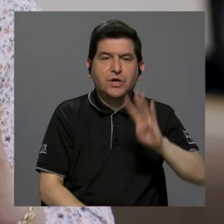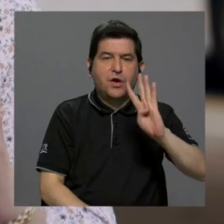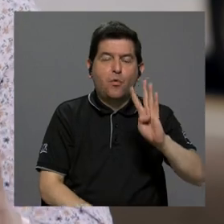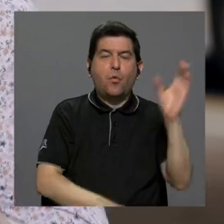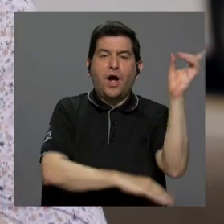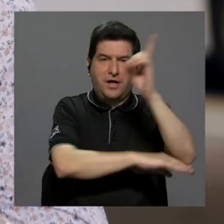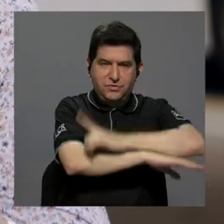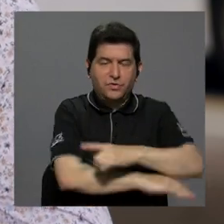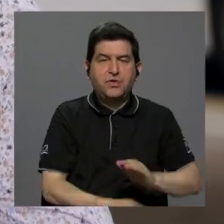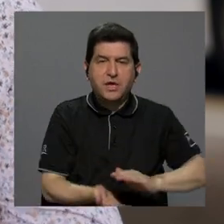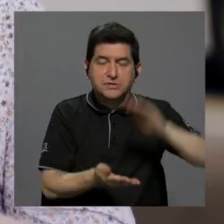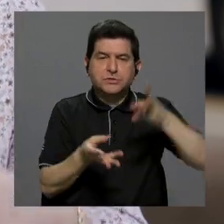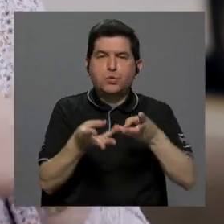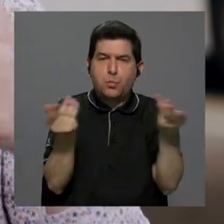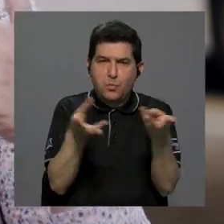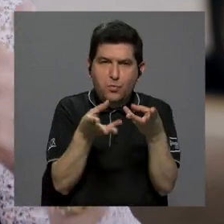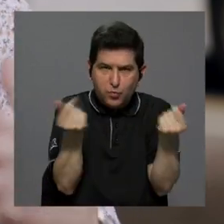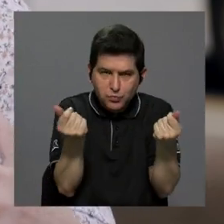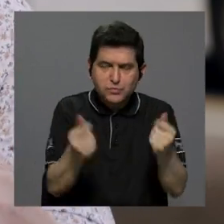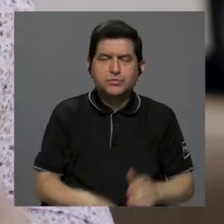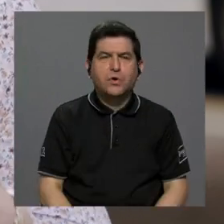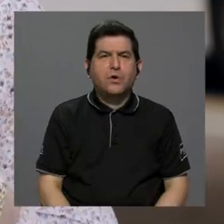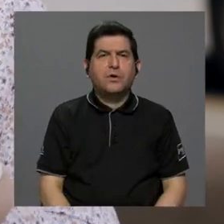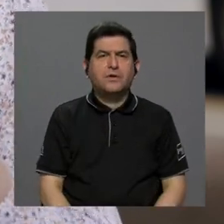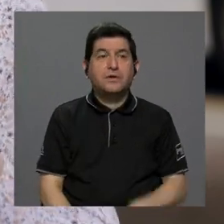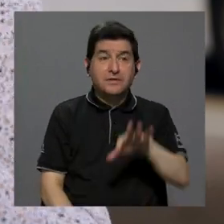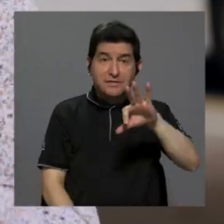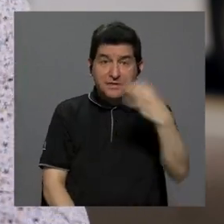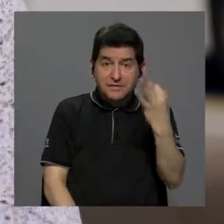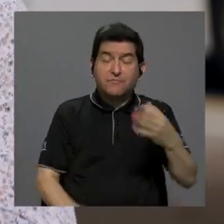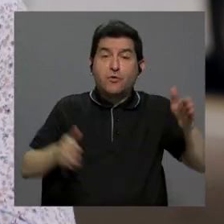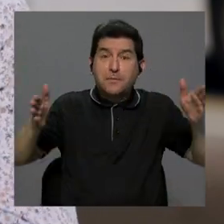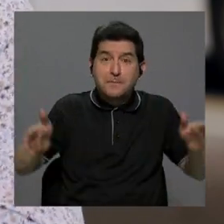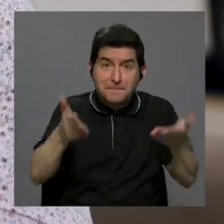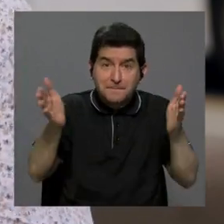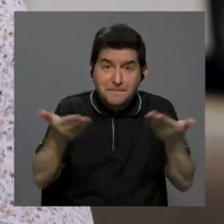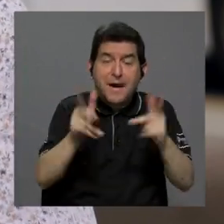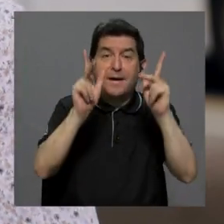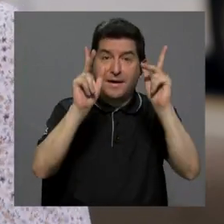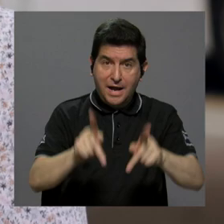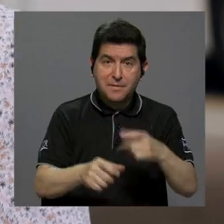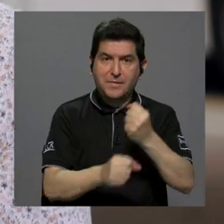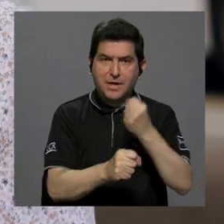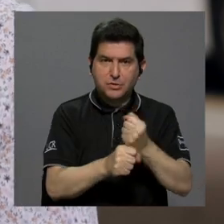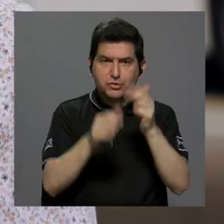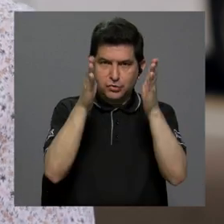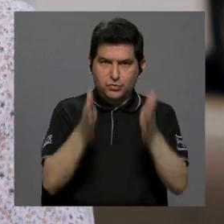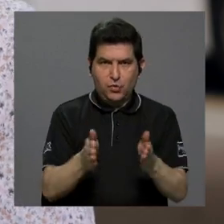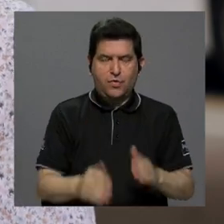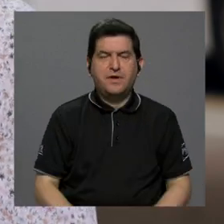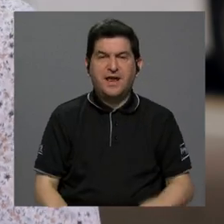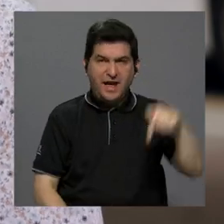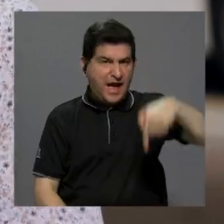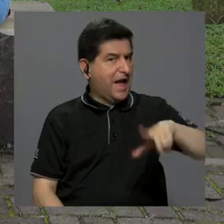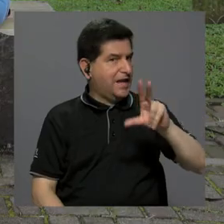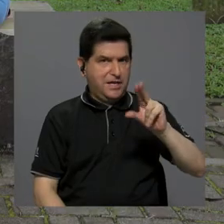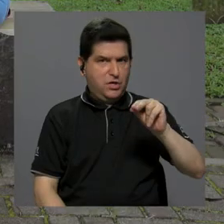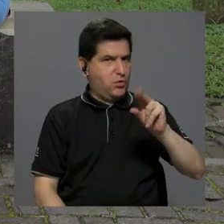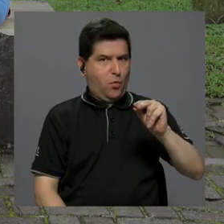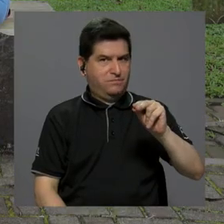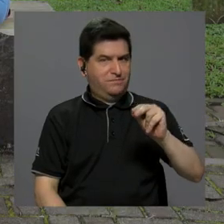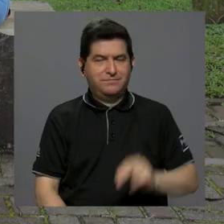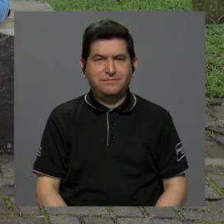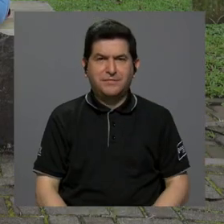trabajo a 4 días para aumentar la productividad, para que sea un estímulo a las personas trabajadoras.